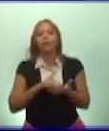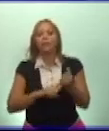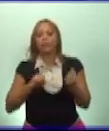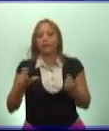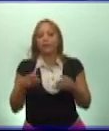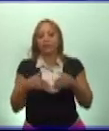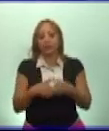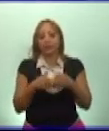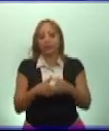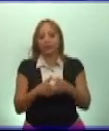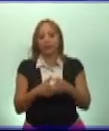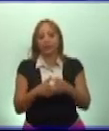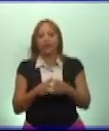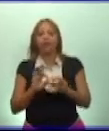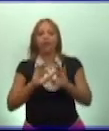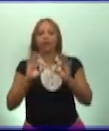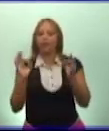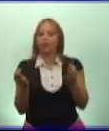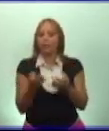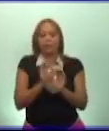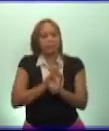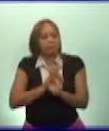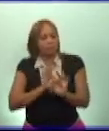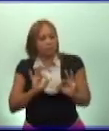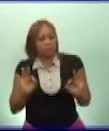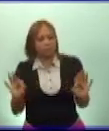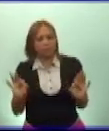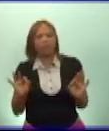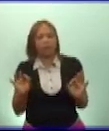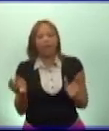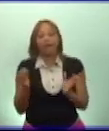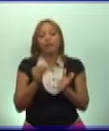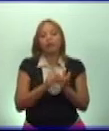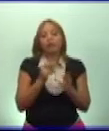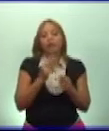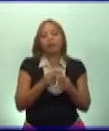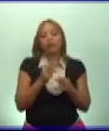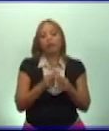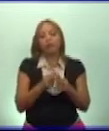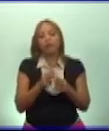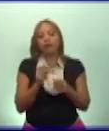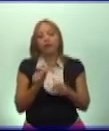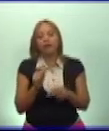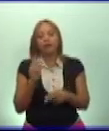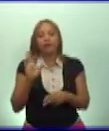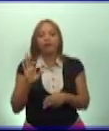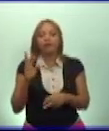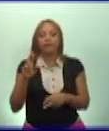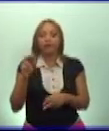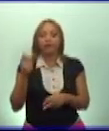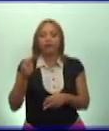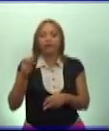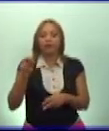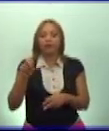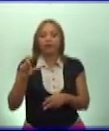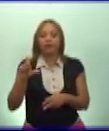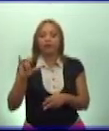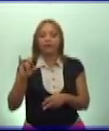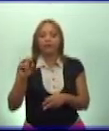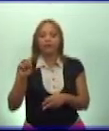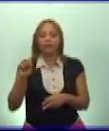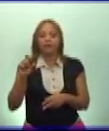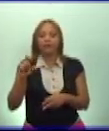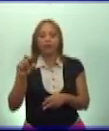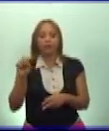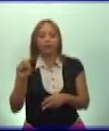en el seno de una familia muy humilde. Le pusieron por nombre Francisco Calderío. Desde su